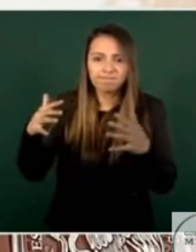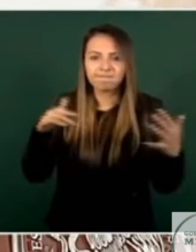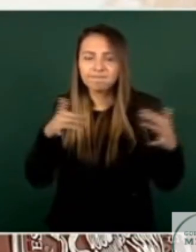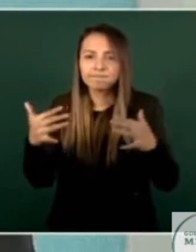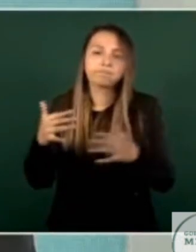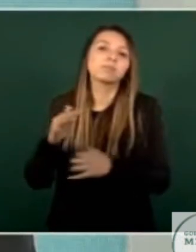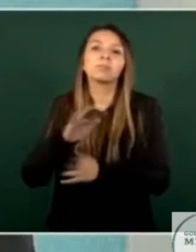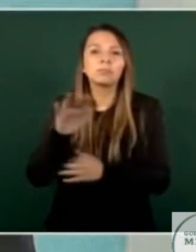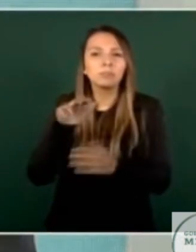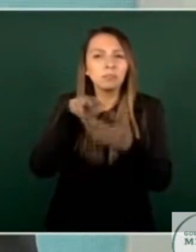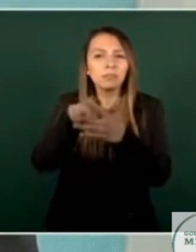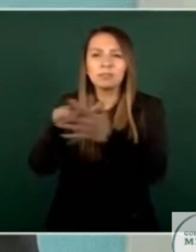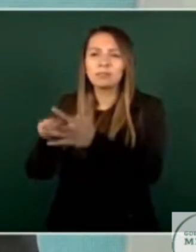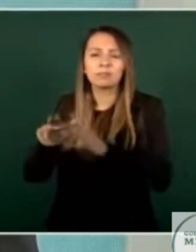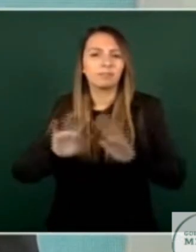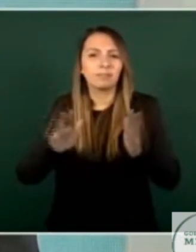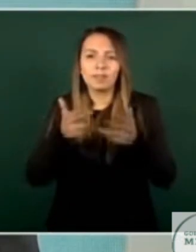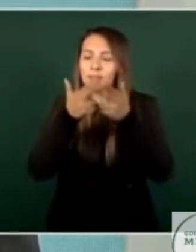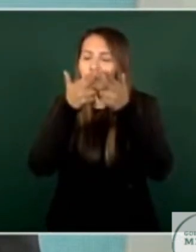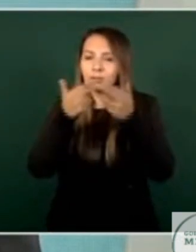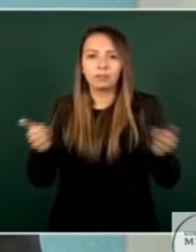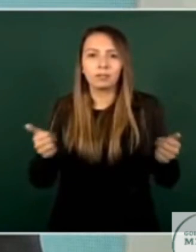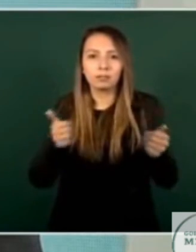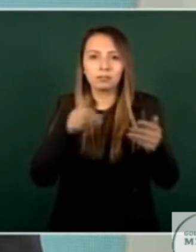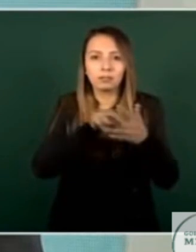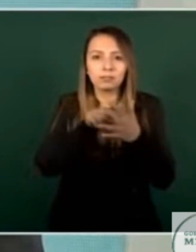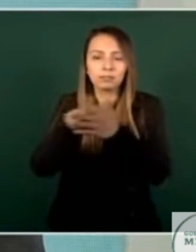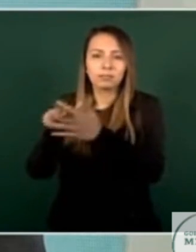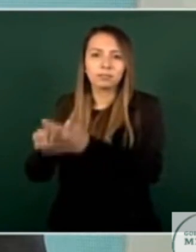asesinar a nadie no